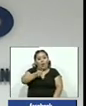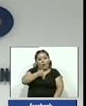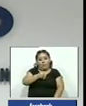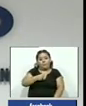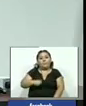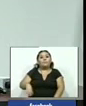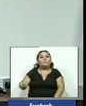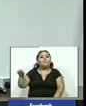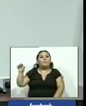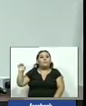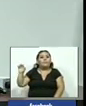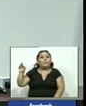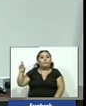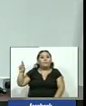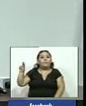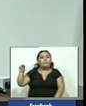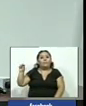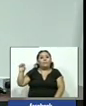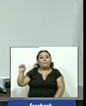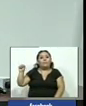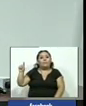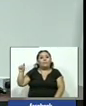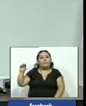noticiero hechos de Ernesto Cornejo